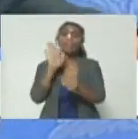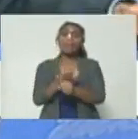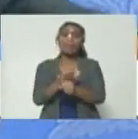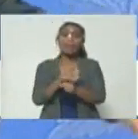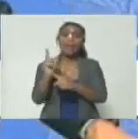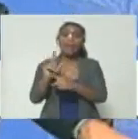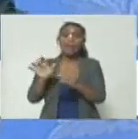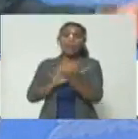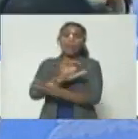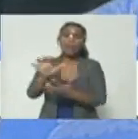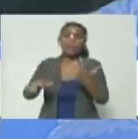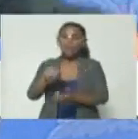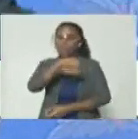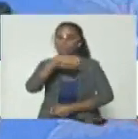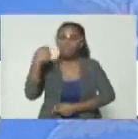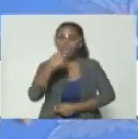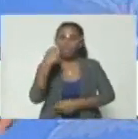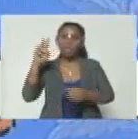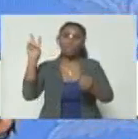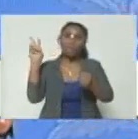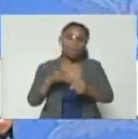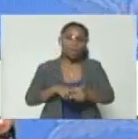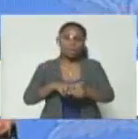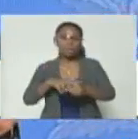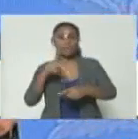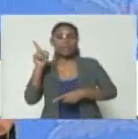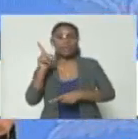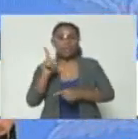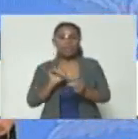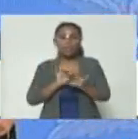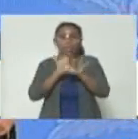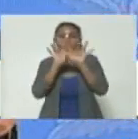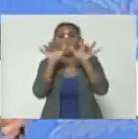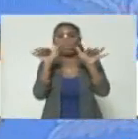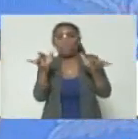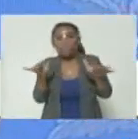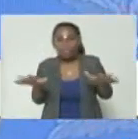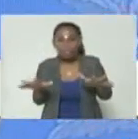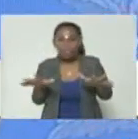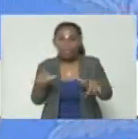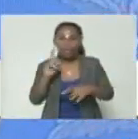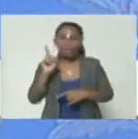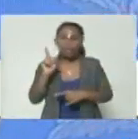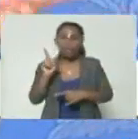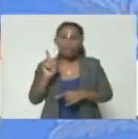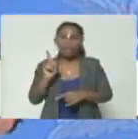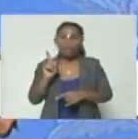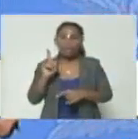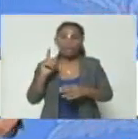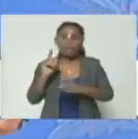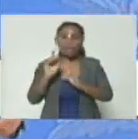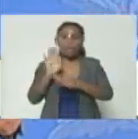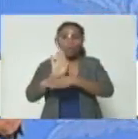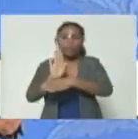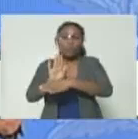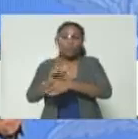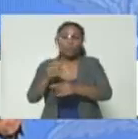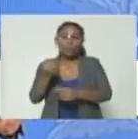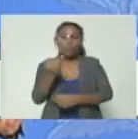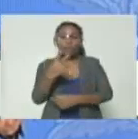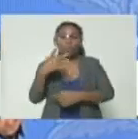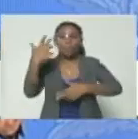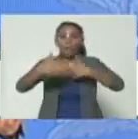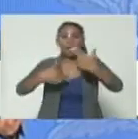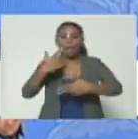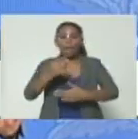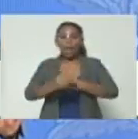desastre de narcotráfico, de violencia desbordada, y de amparo de cuanto criminal quiere